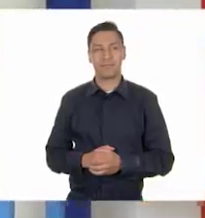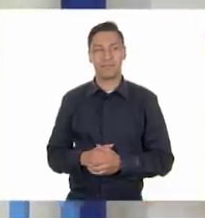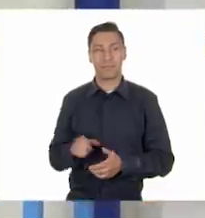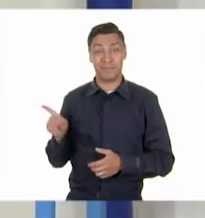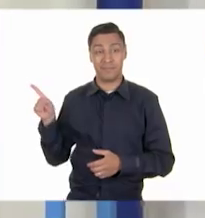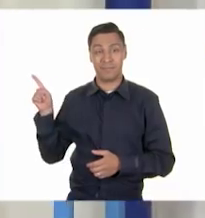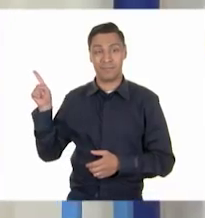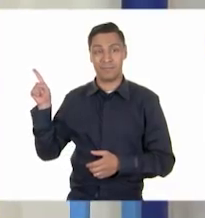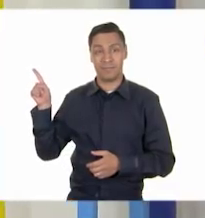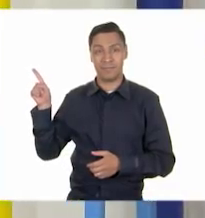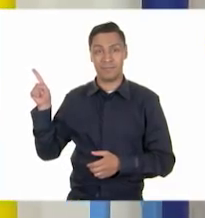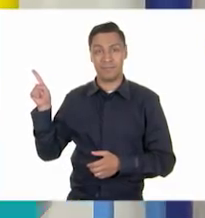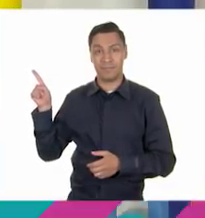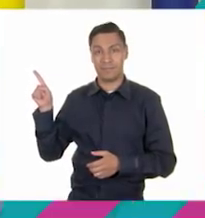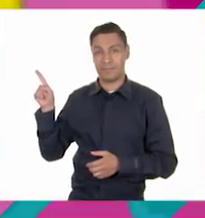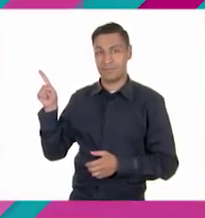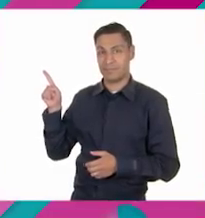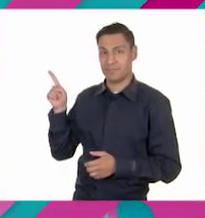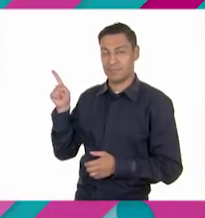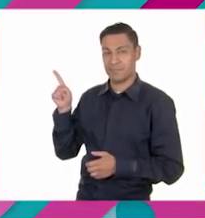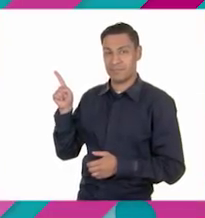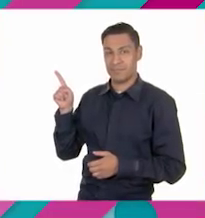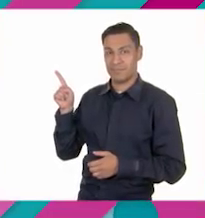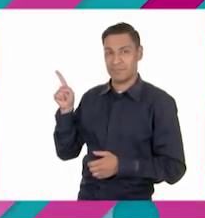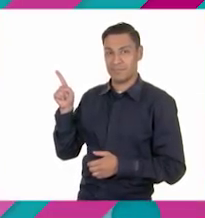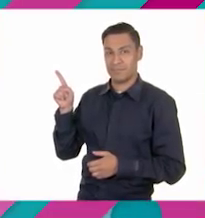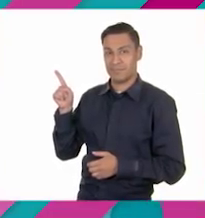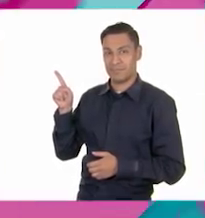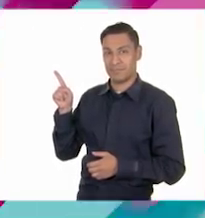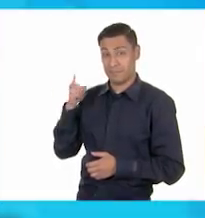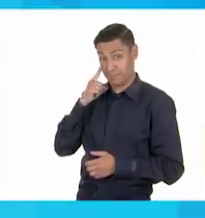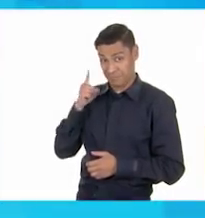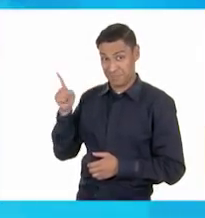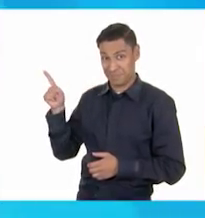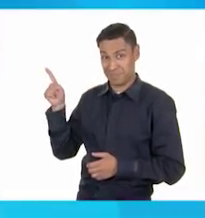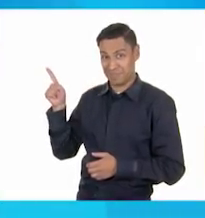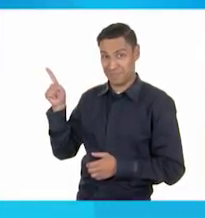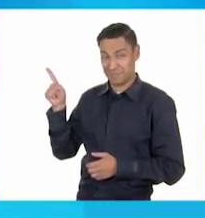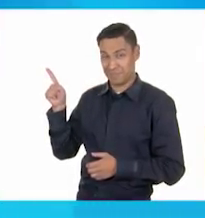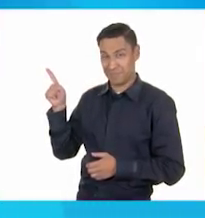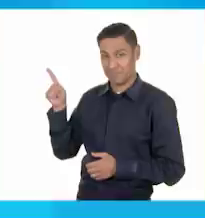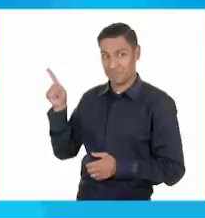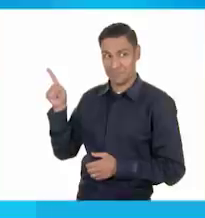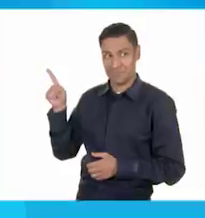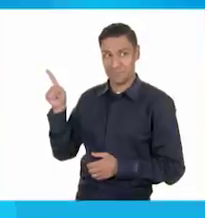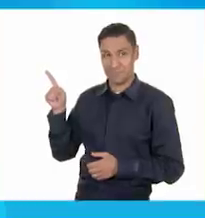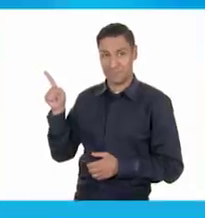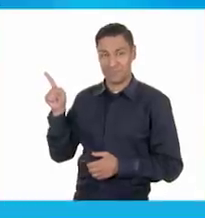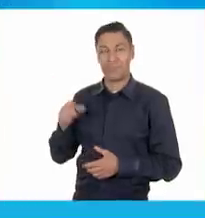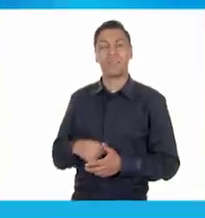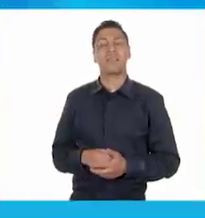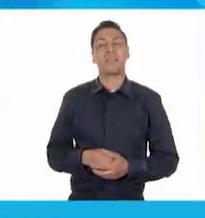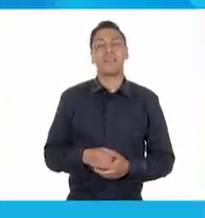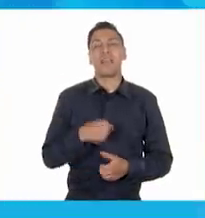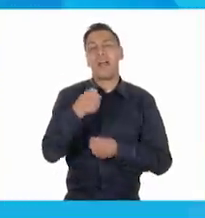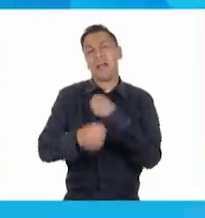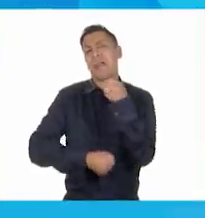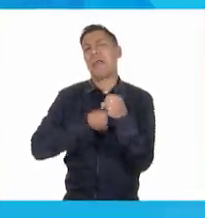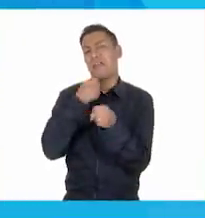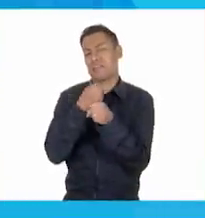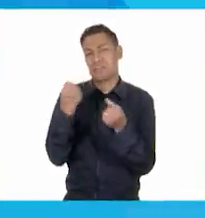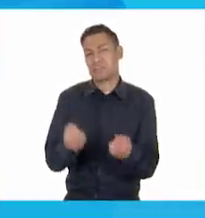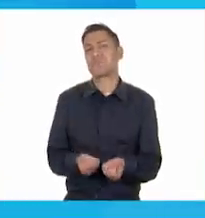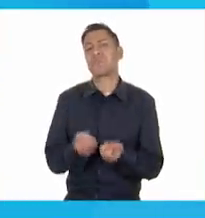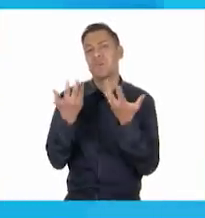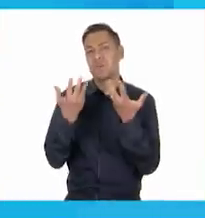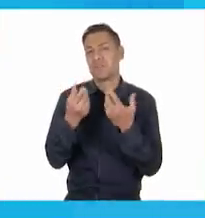otra imagen. ¿La pueden ver? Sí. Pues sí, el anterior era un niño. Este otro